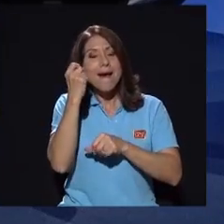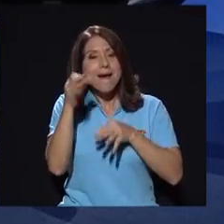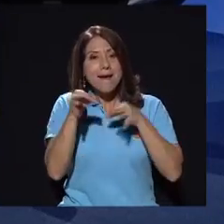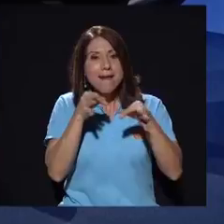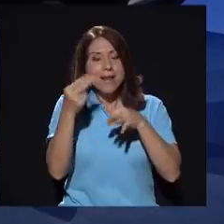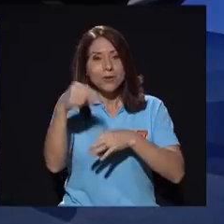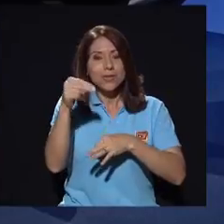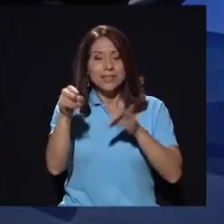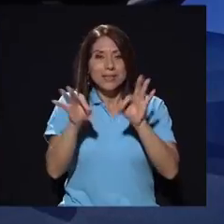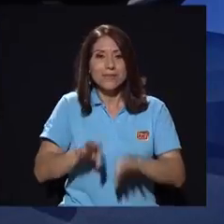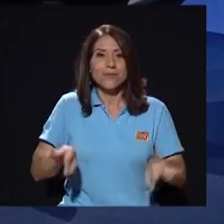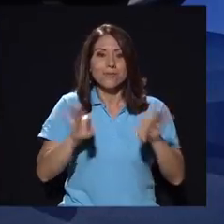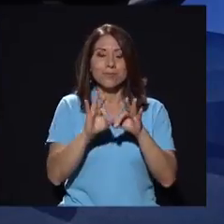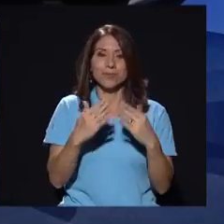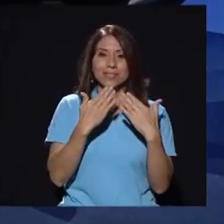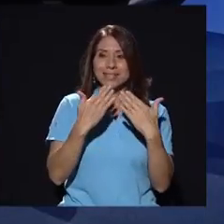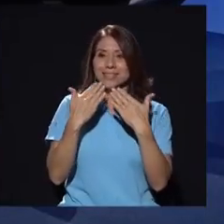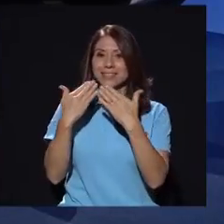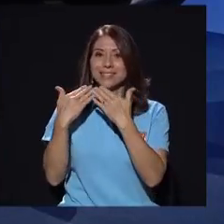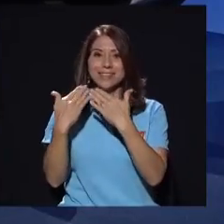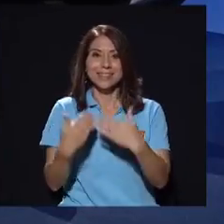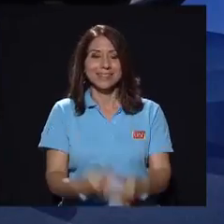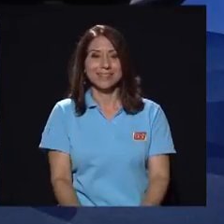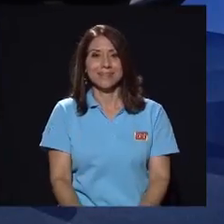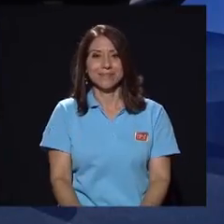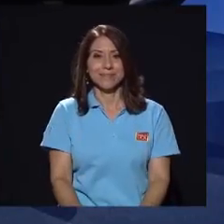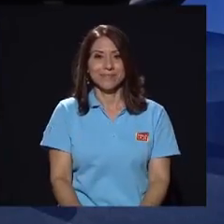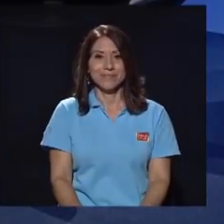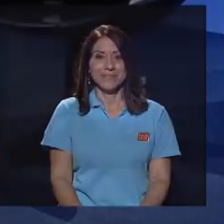noticia que creo que es fundamental muchas gracias gracias